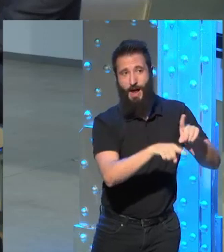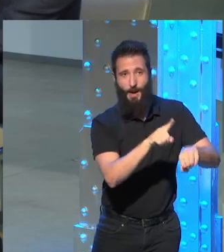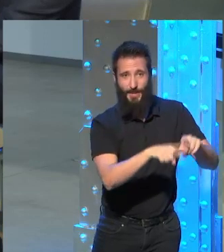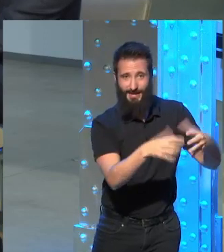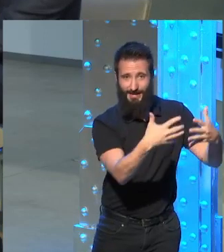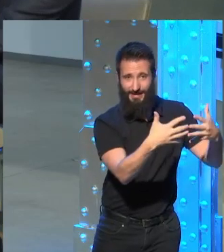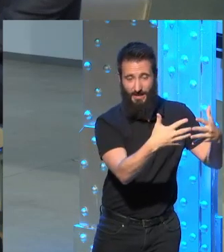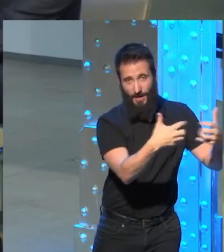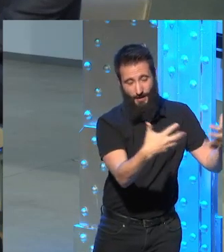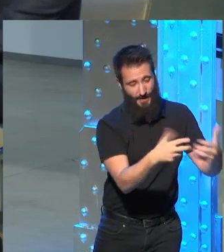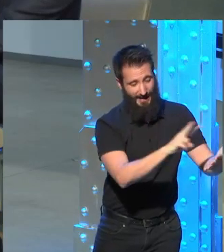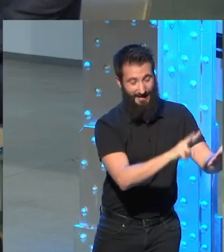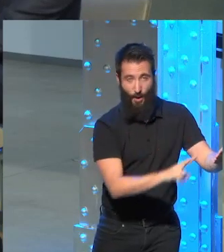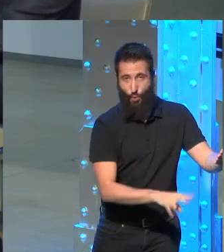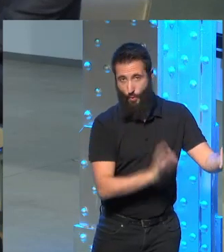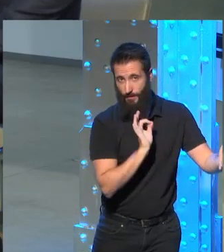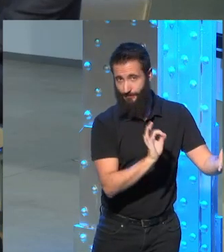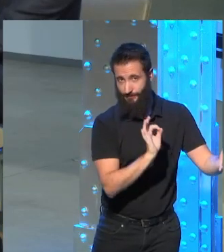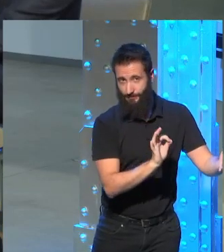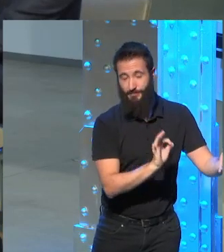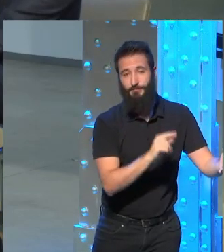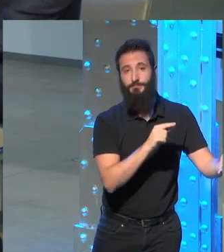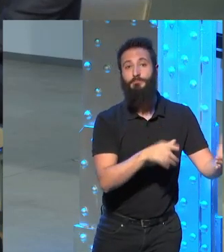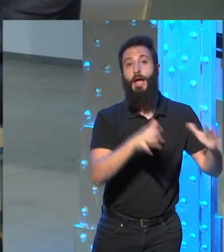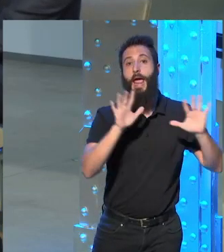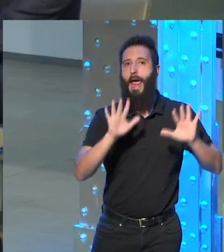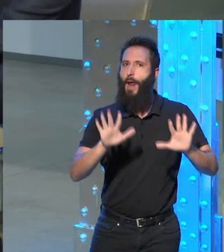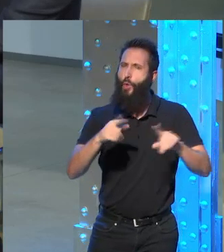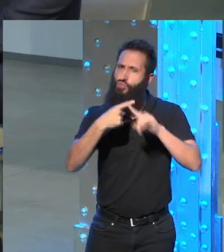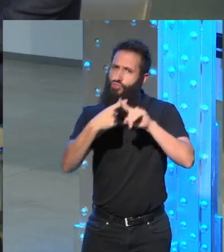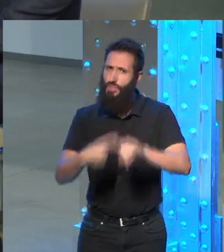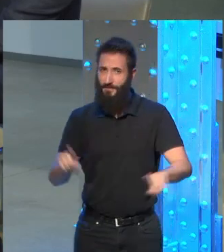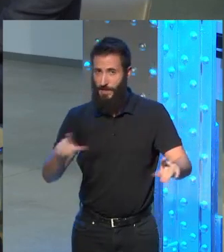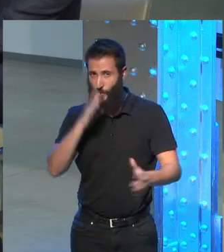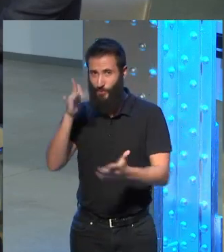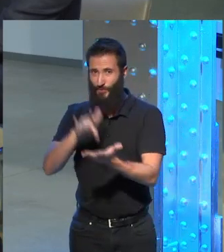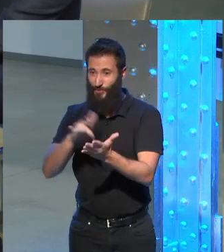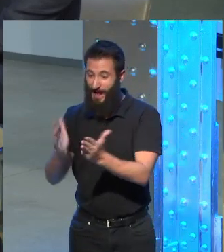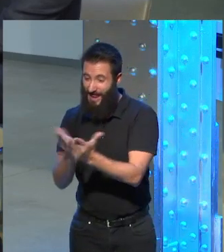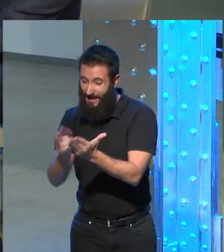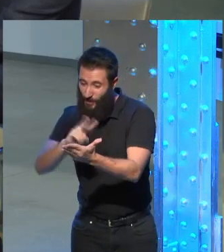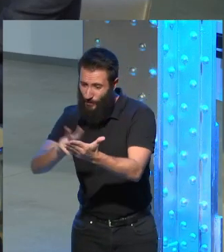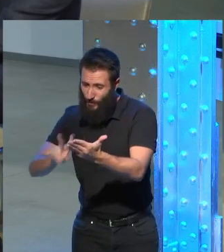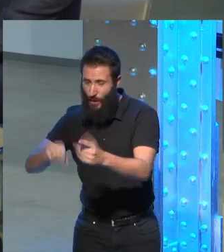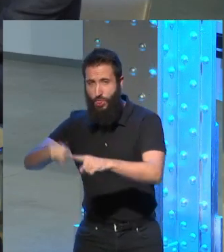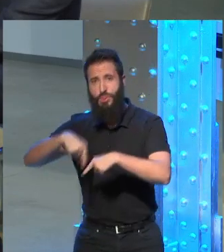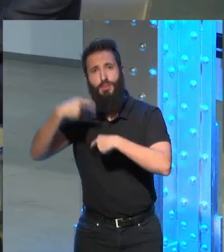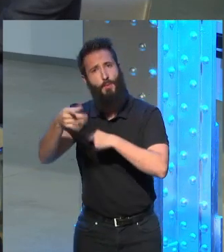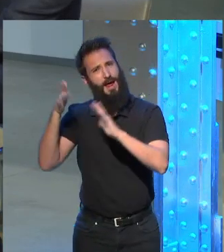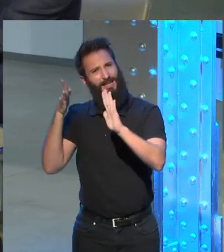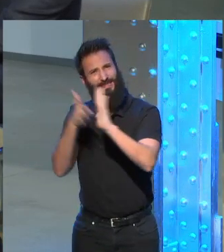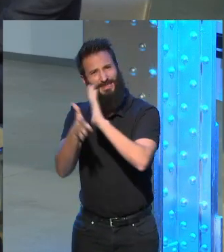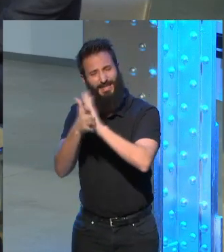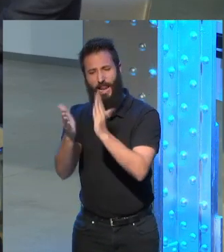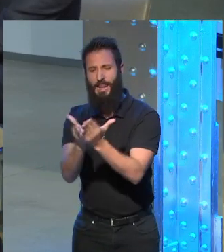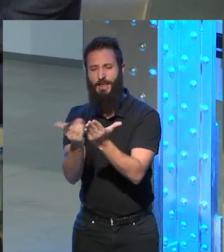la lectura. Pero es muy distinto cuando uno tiene que explicar luego lo que ese libro